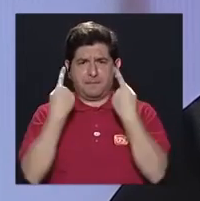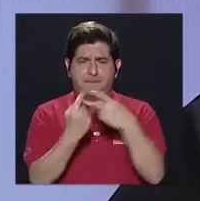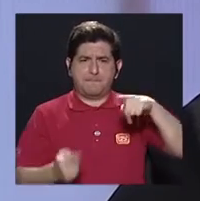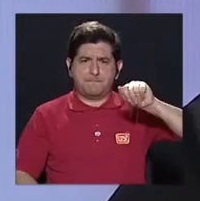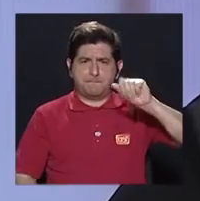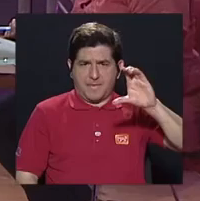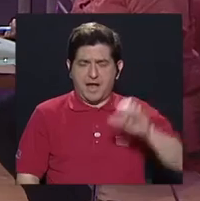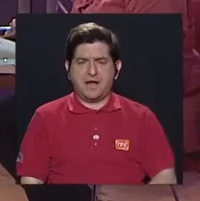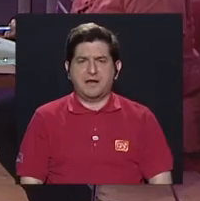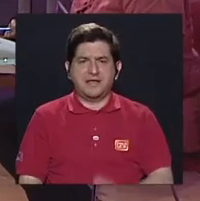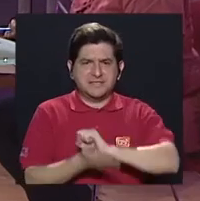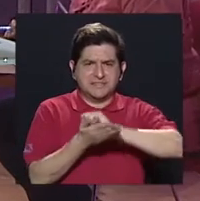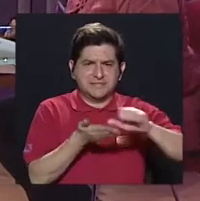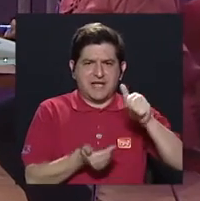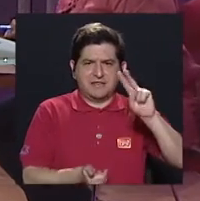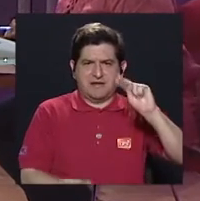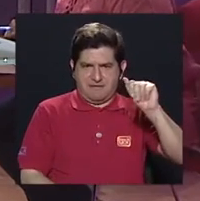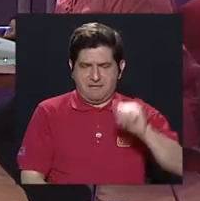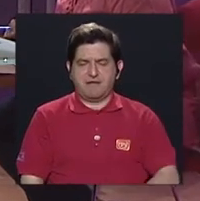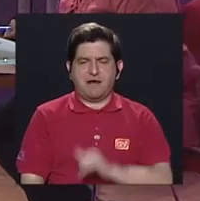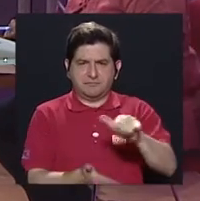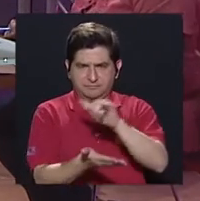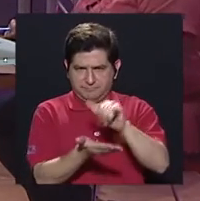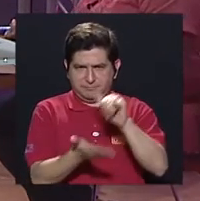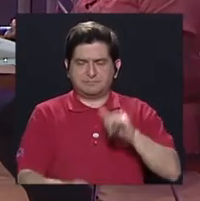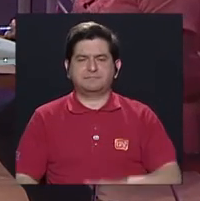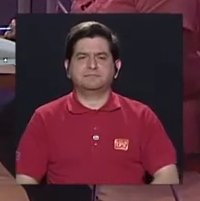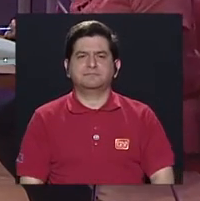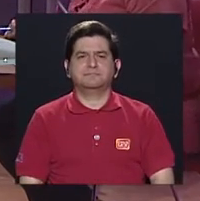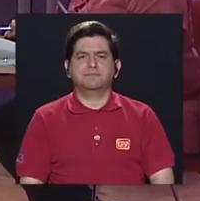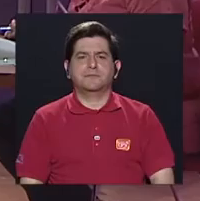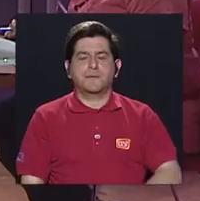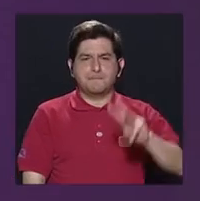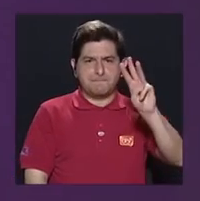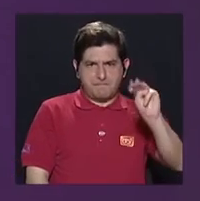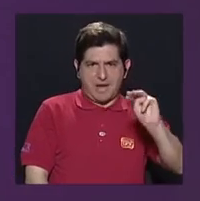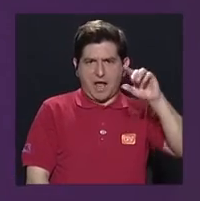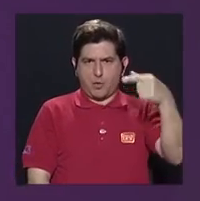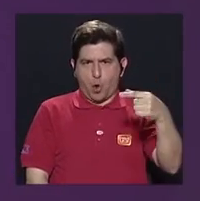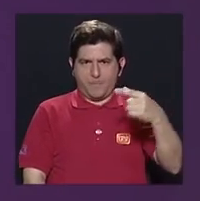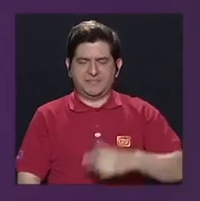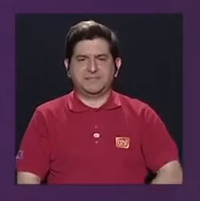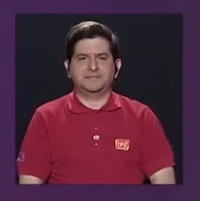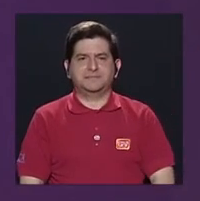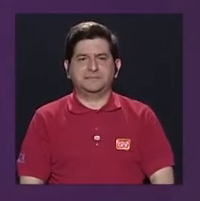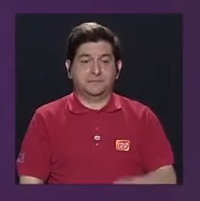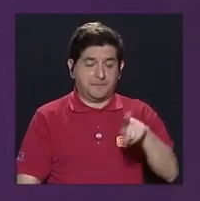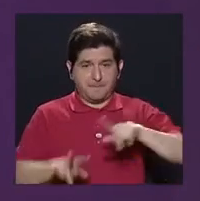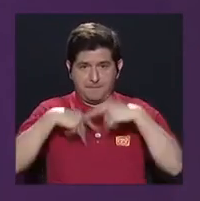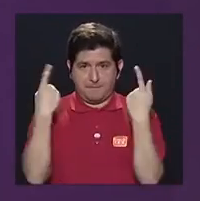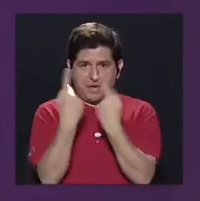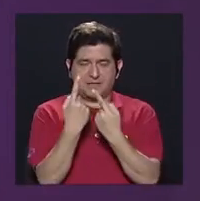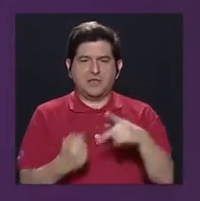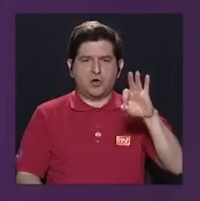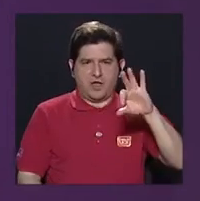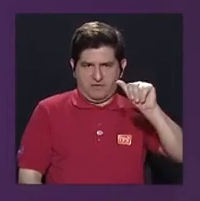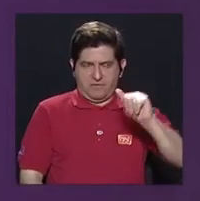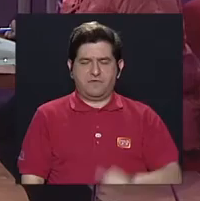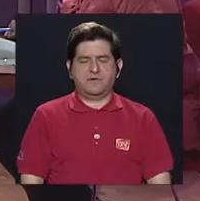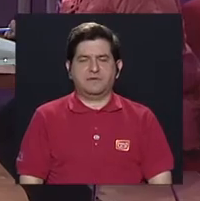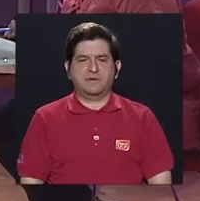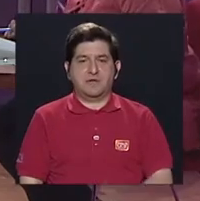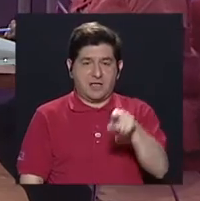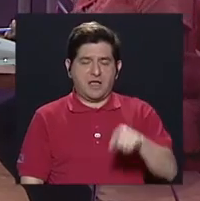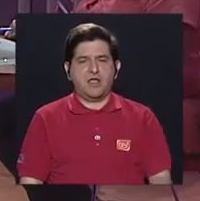Ciudadana in the country of Santa Ana, provincia of San José. A Milagro Gómez, for the Partido Frente Amplio of the country